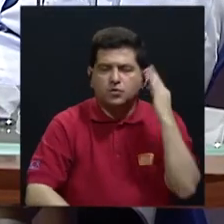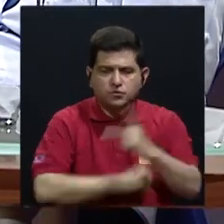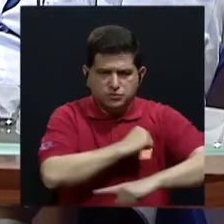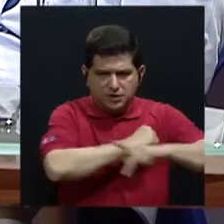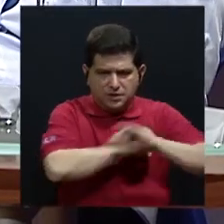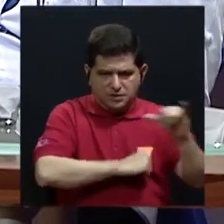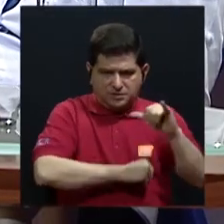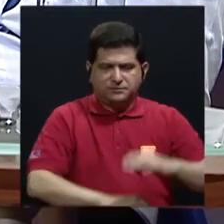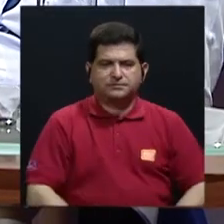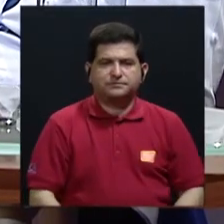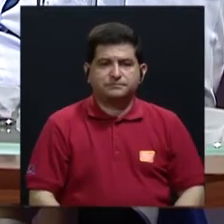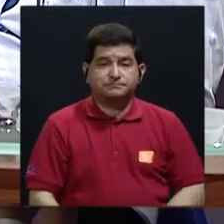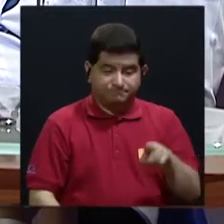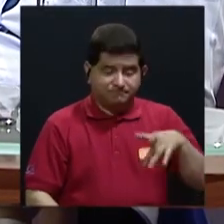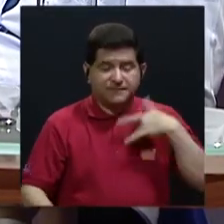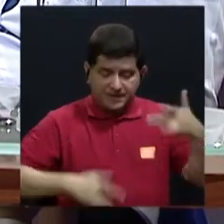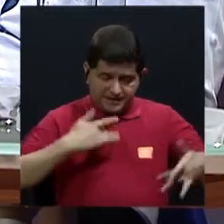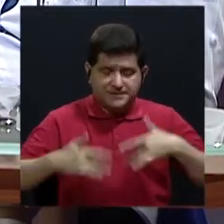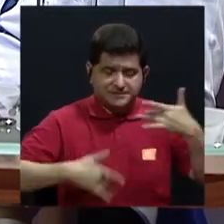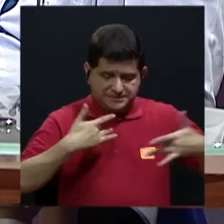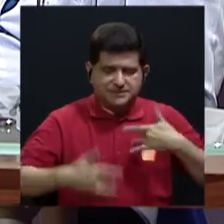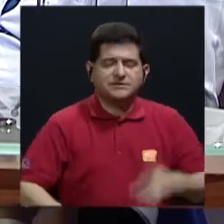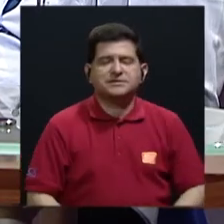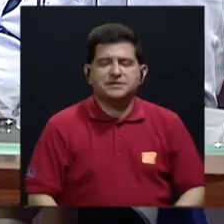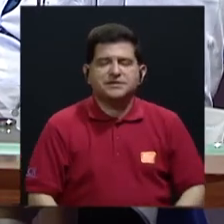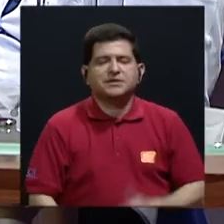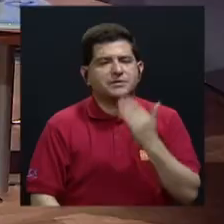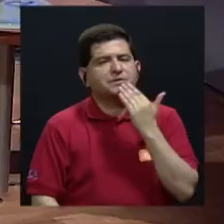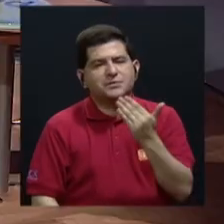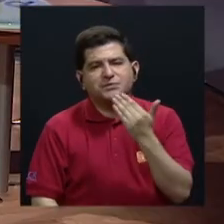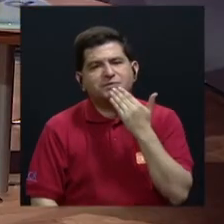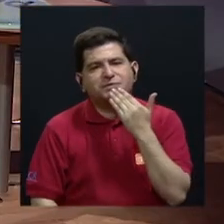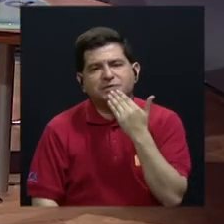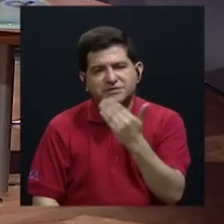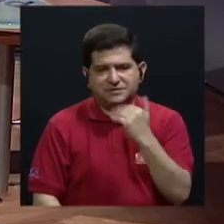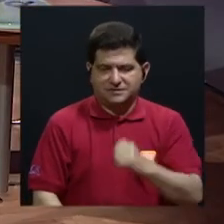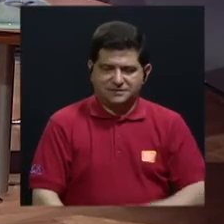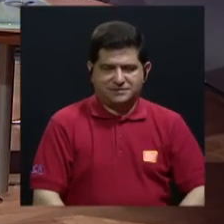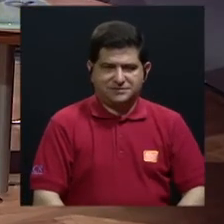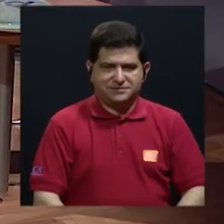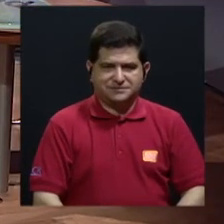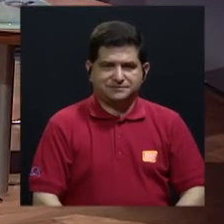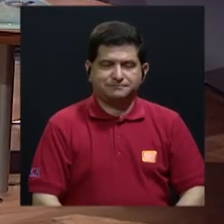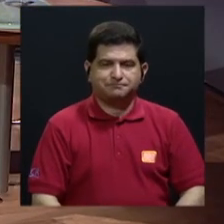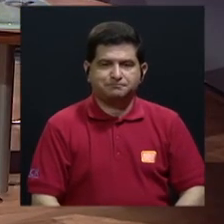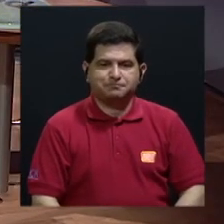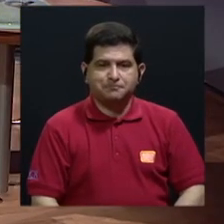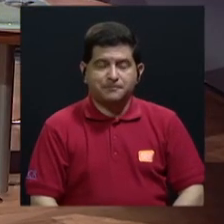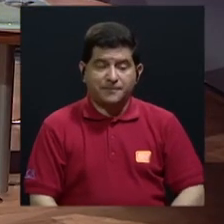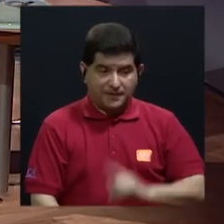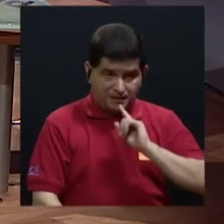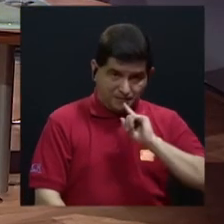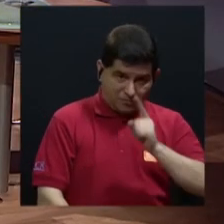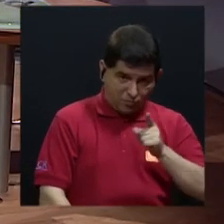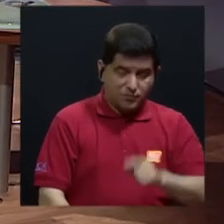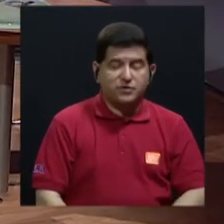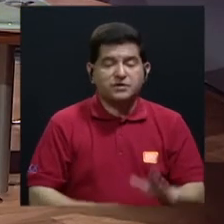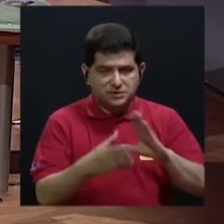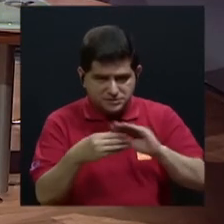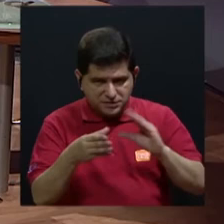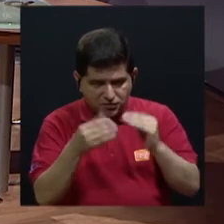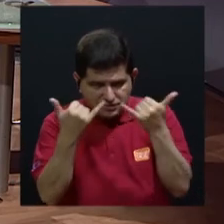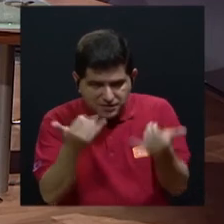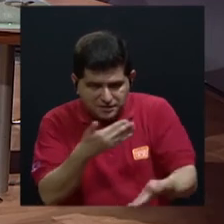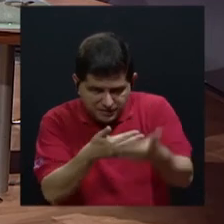Así lo vemos y así lo sentimos, Deborah, y se los agradecemos. Y como ellas dicen, según me has contado,